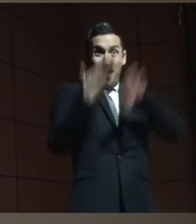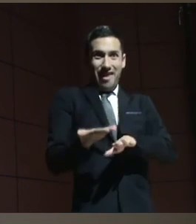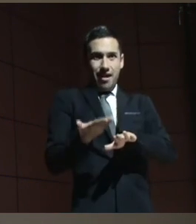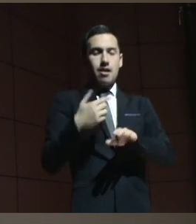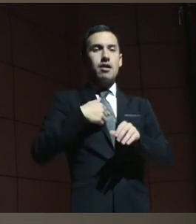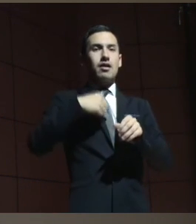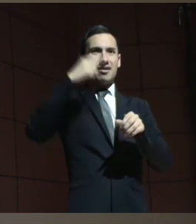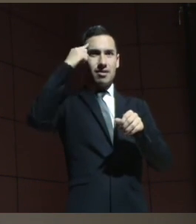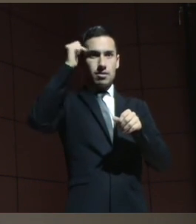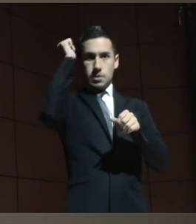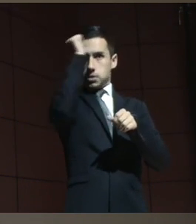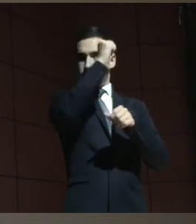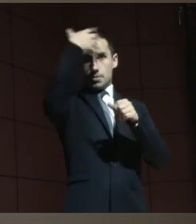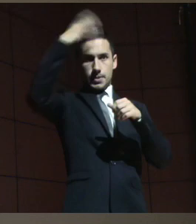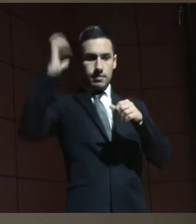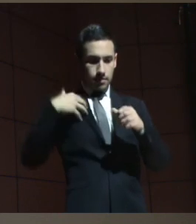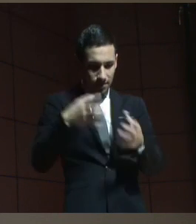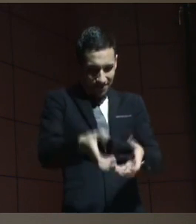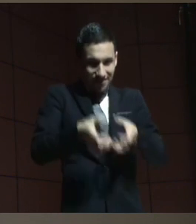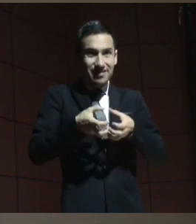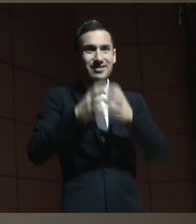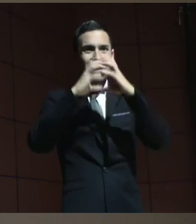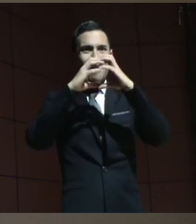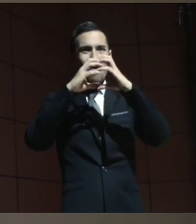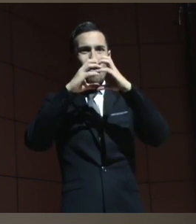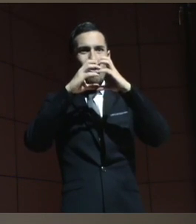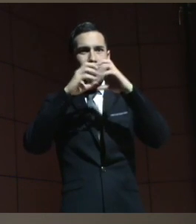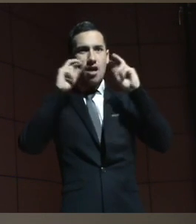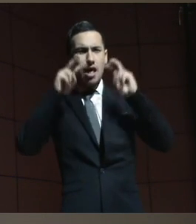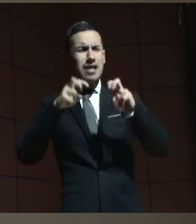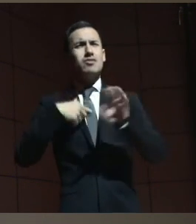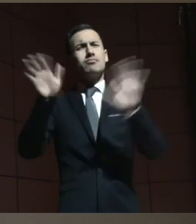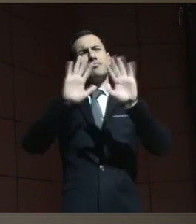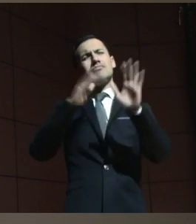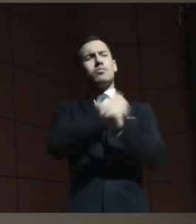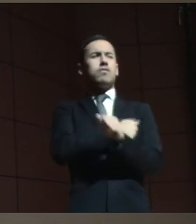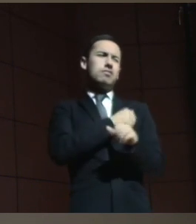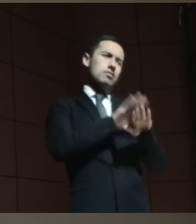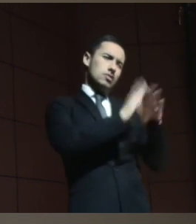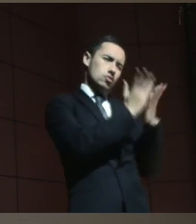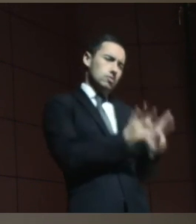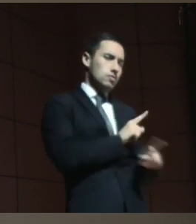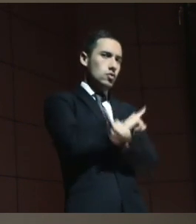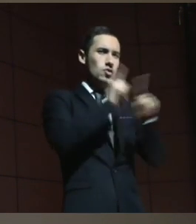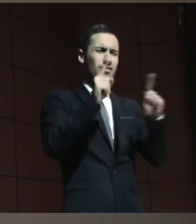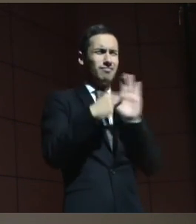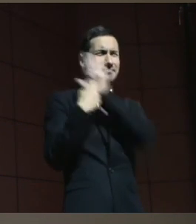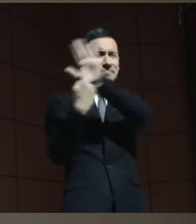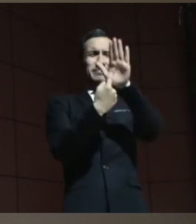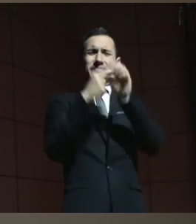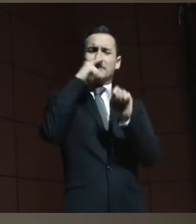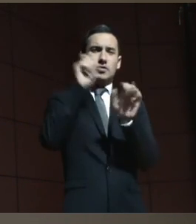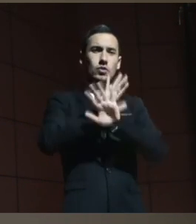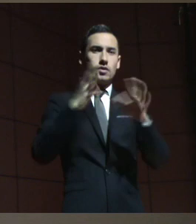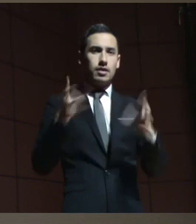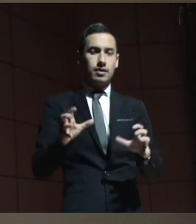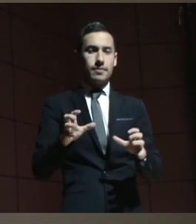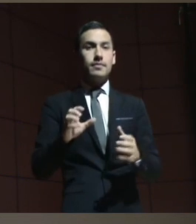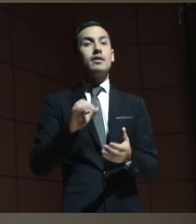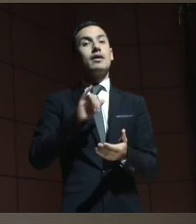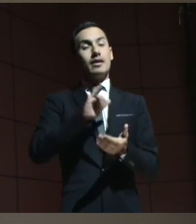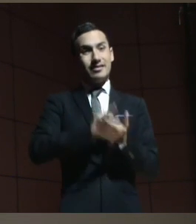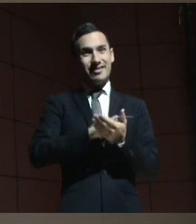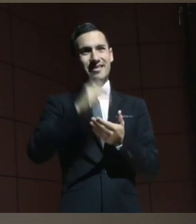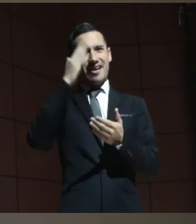específicamente la investigación de las personas que estén internadas y únicamente esto es posible si hay un